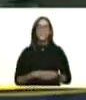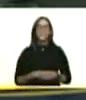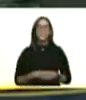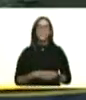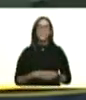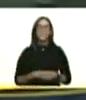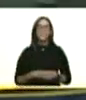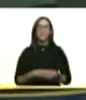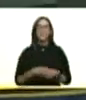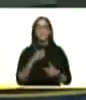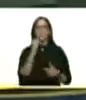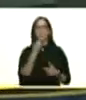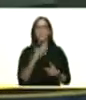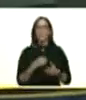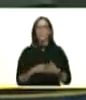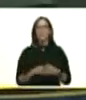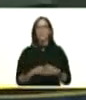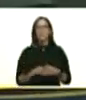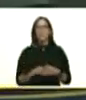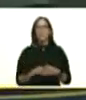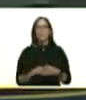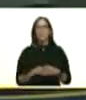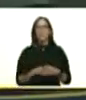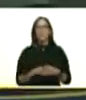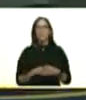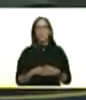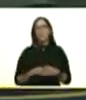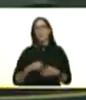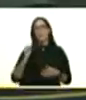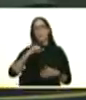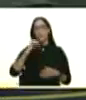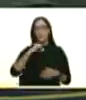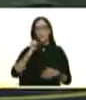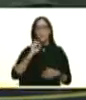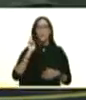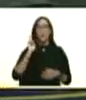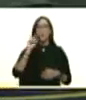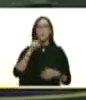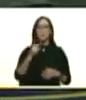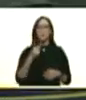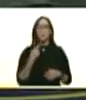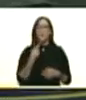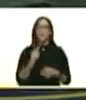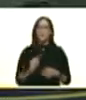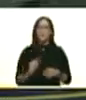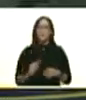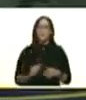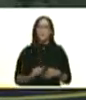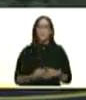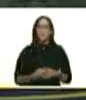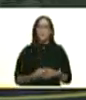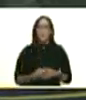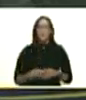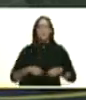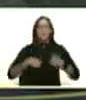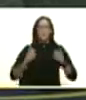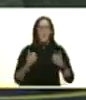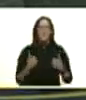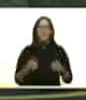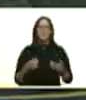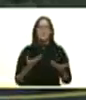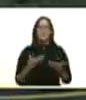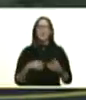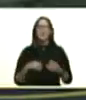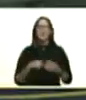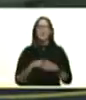sí bueno mi comandante efectivamente como usted lo ha indicado más fenómeno es el niño